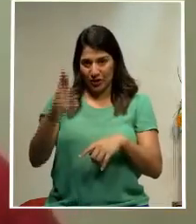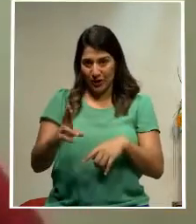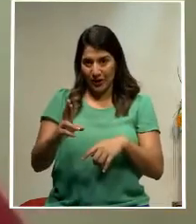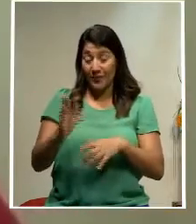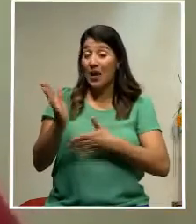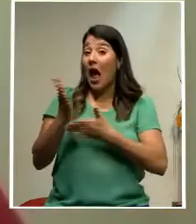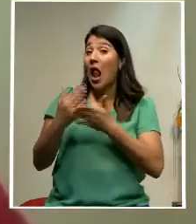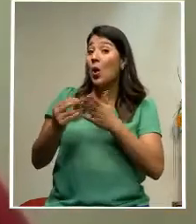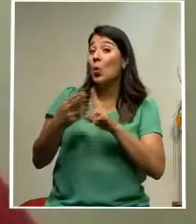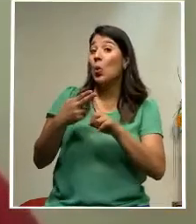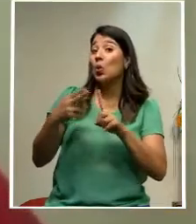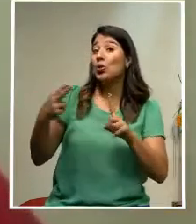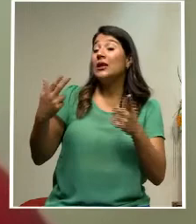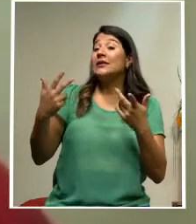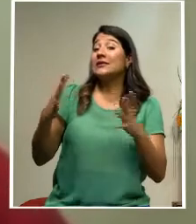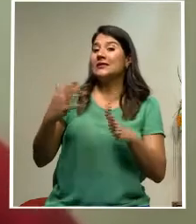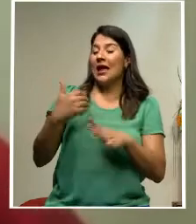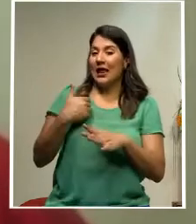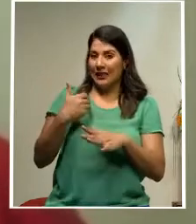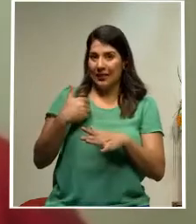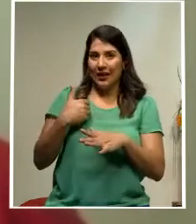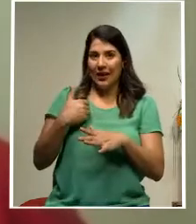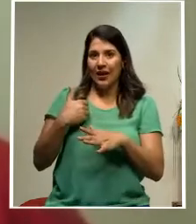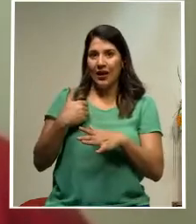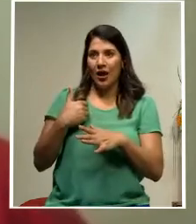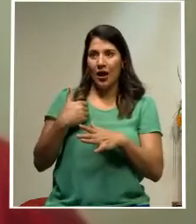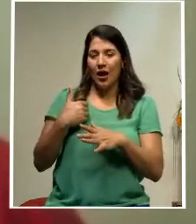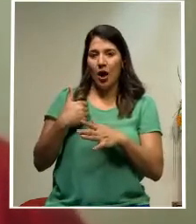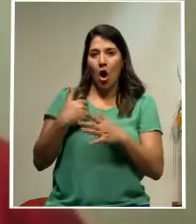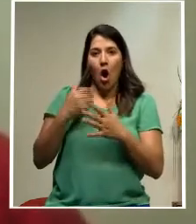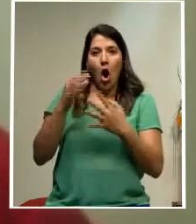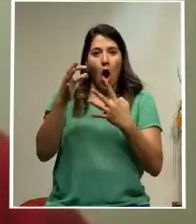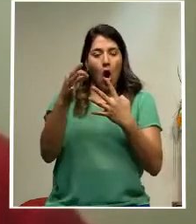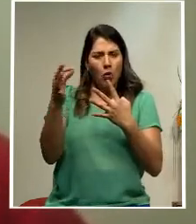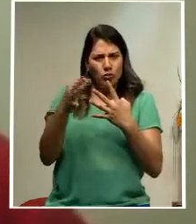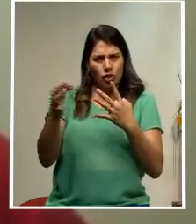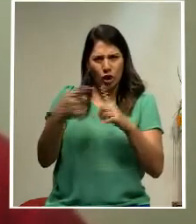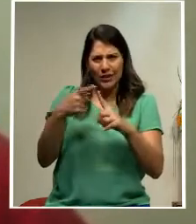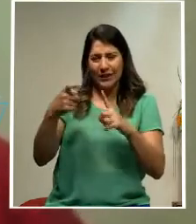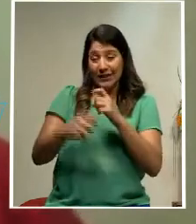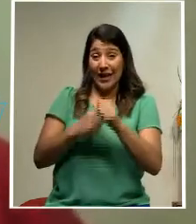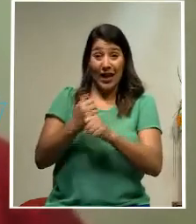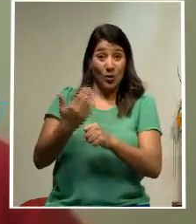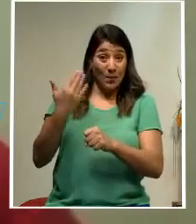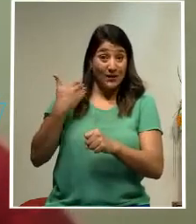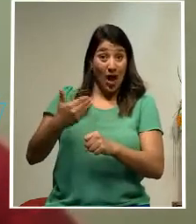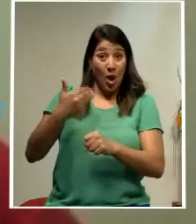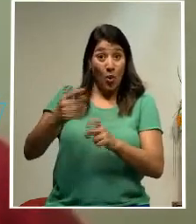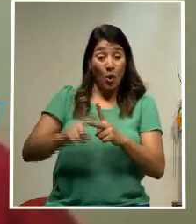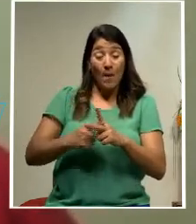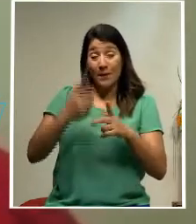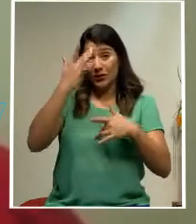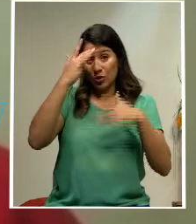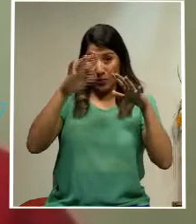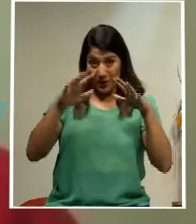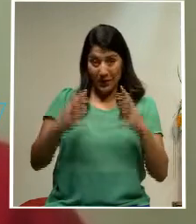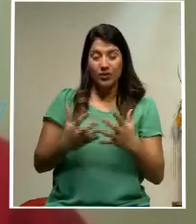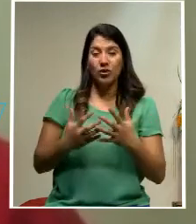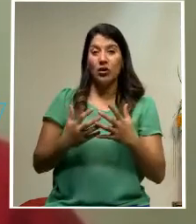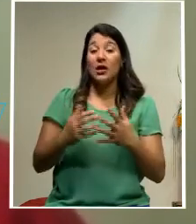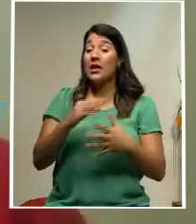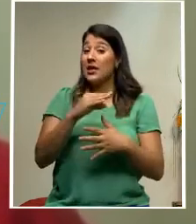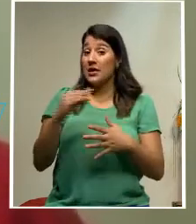hoteles que ya tienen paquetes desde el año pasado, desde que empezó la pandemia, que igual lo pudieron utilizar